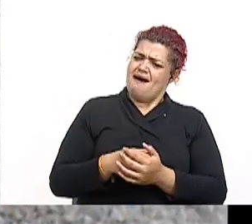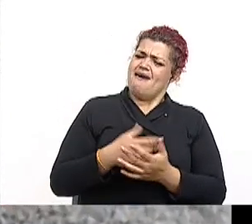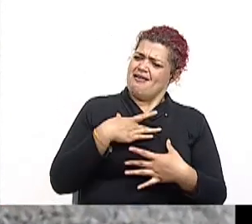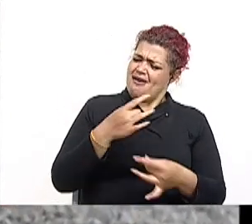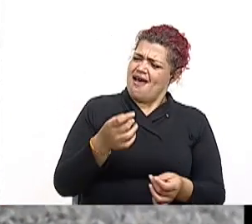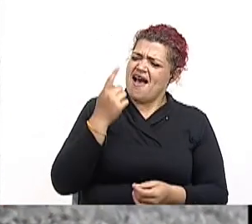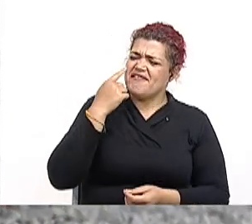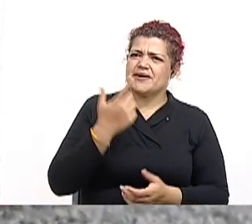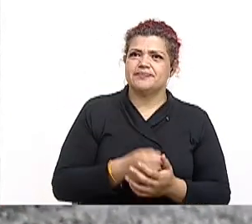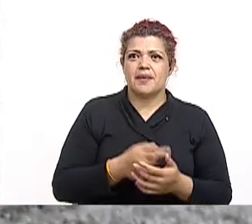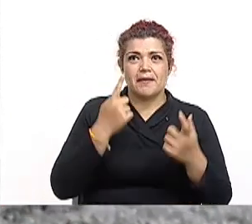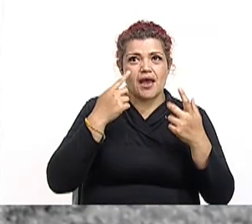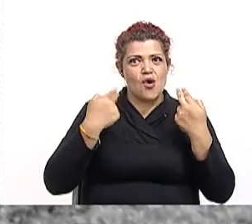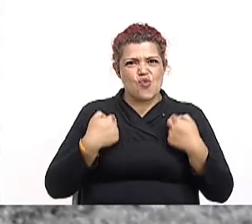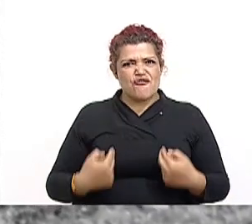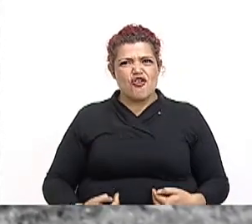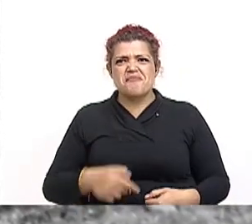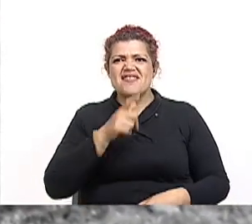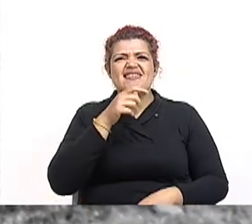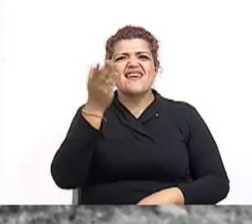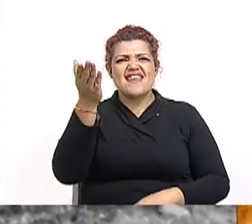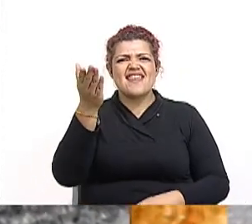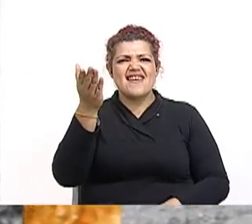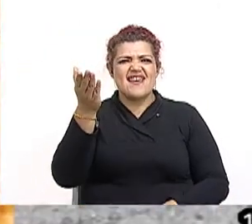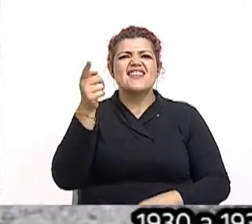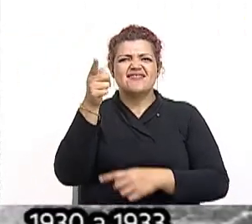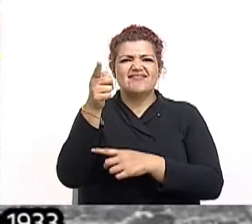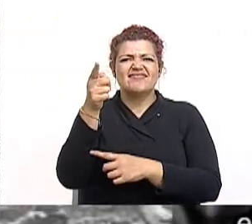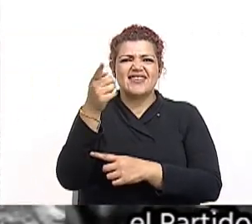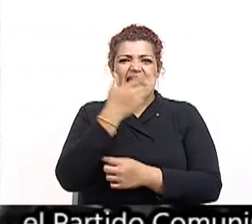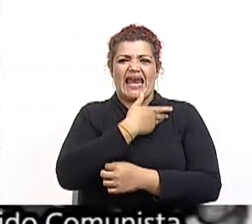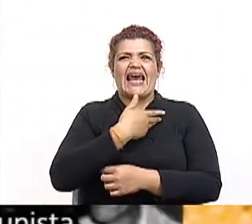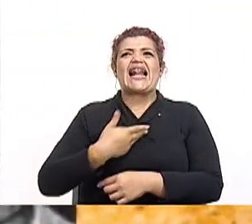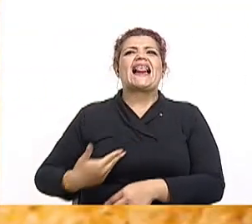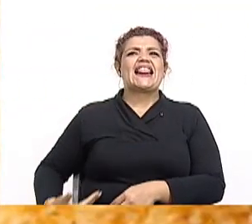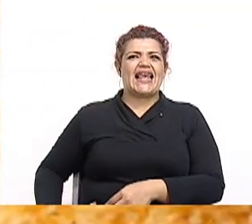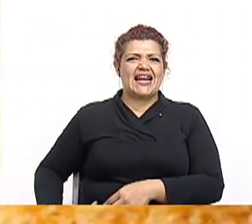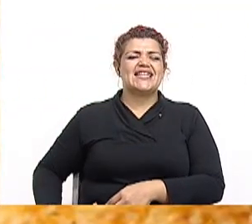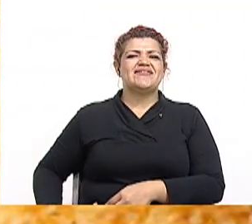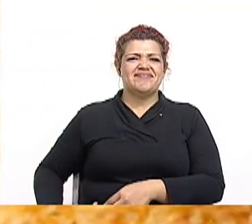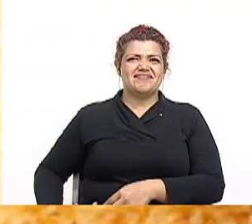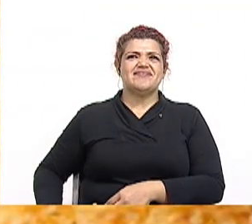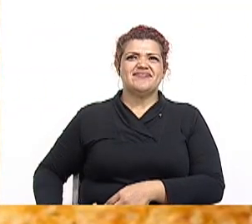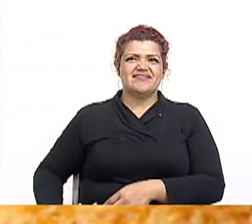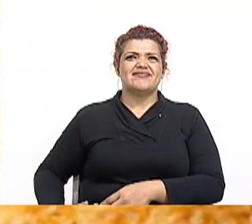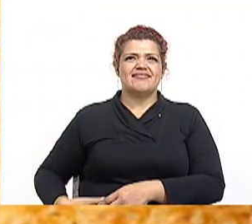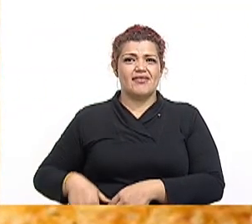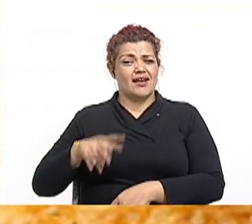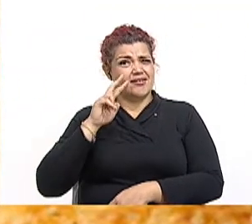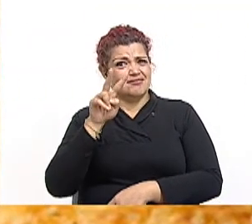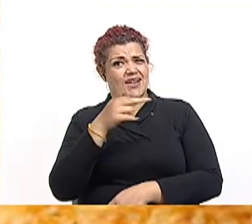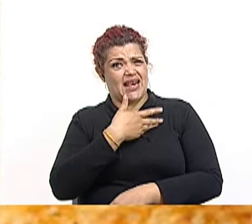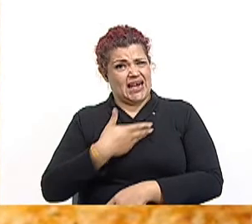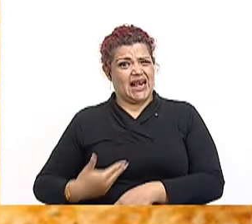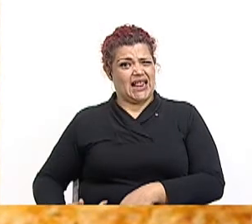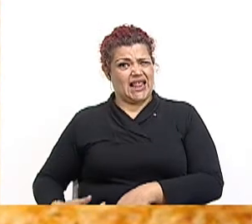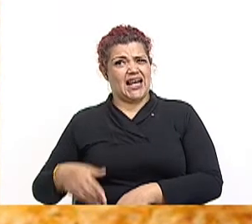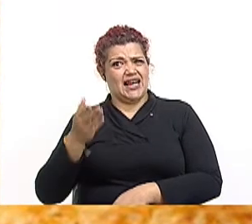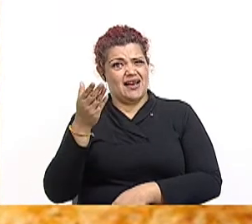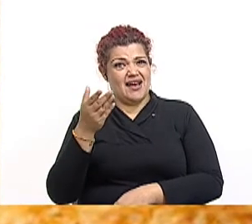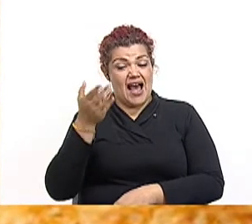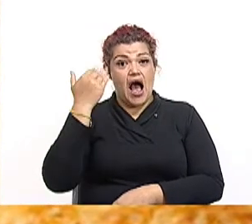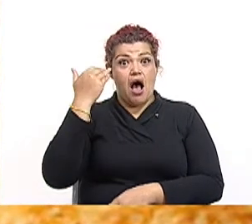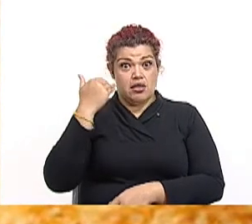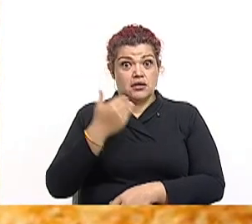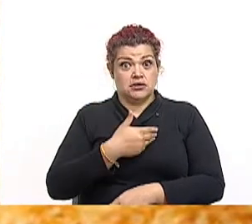qué uniforme ese es, el Club Sport Herediano. ¿Qué tal los amigos heredianos? El Club